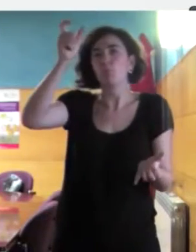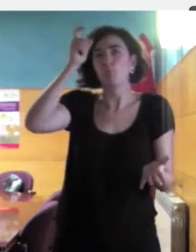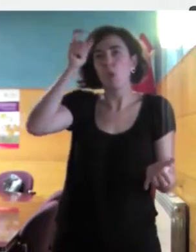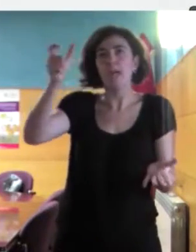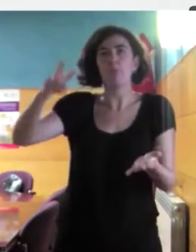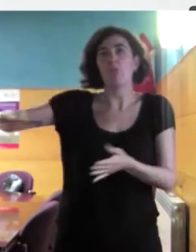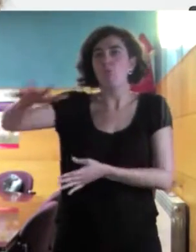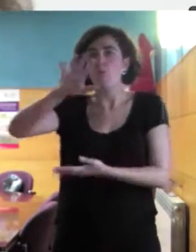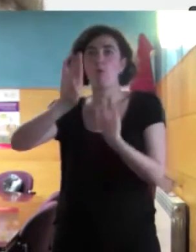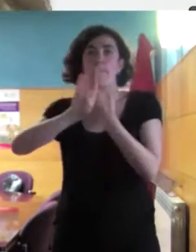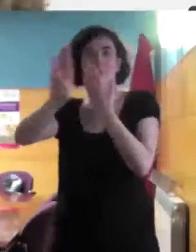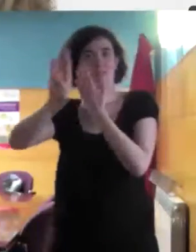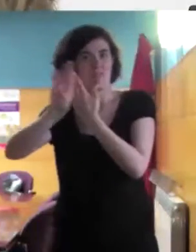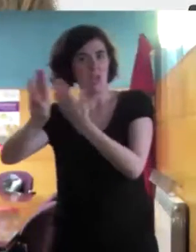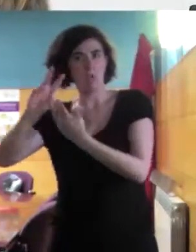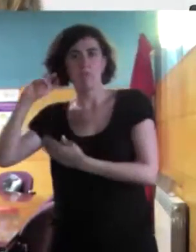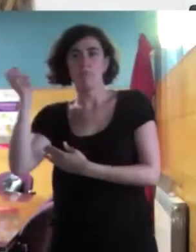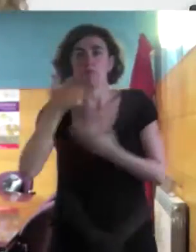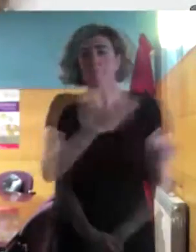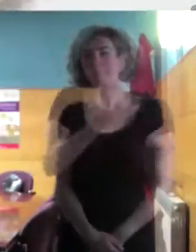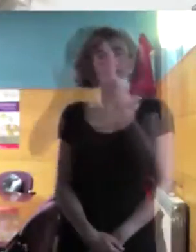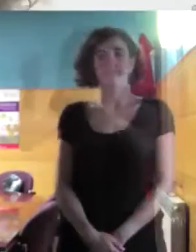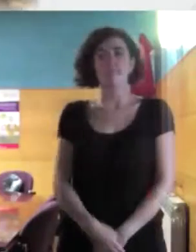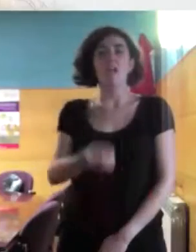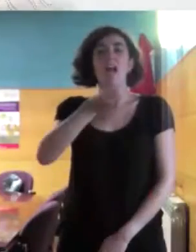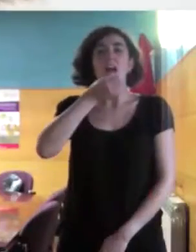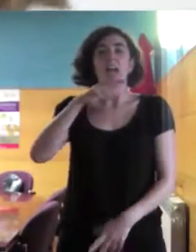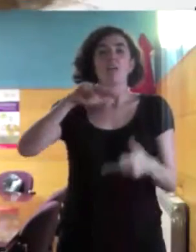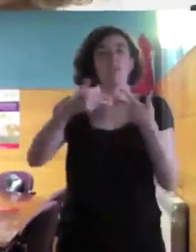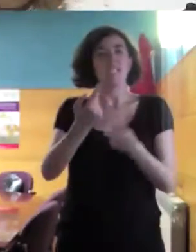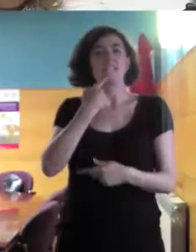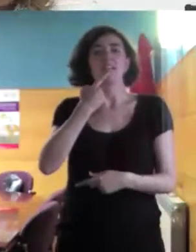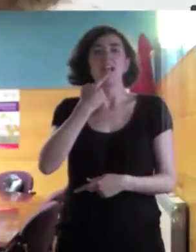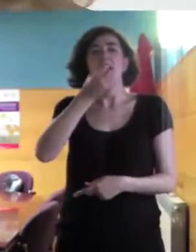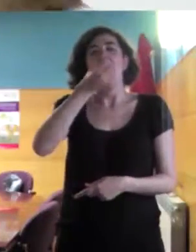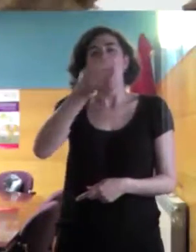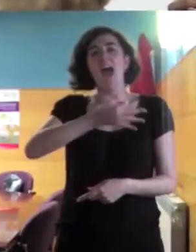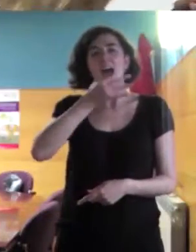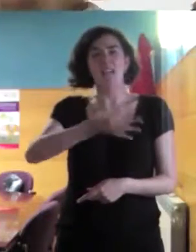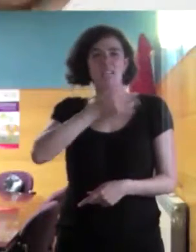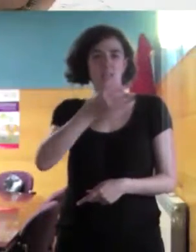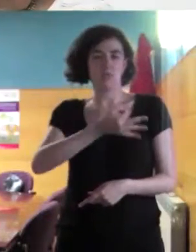en nuestro vecindario. Demos paso a Amelia. ¡Gracias! ¡Gracias!